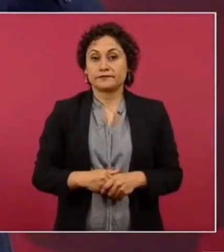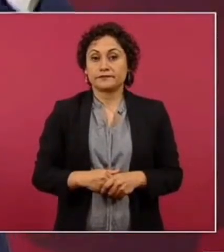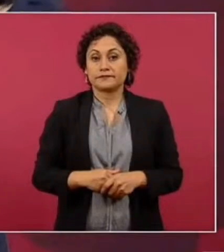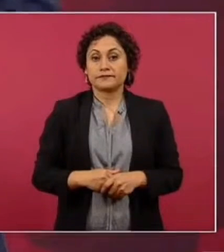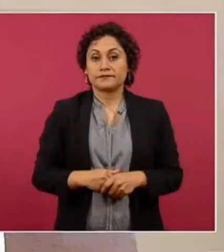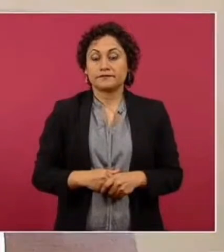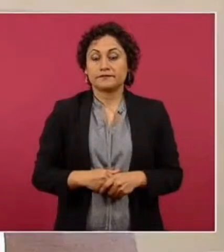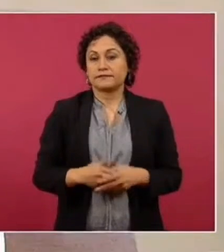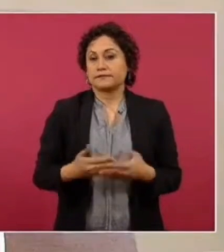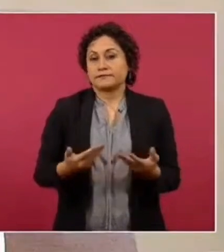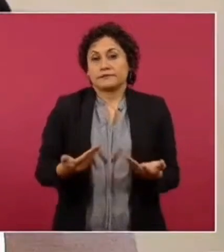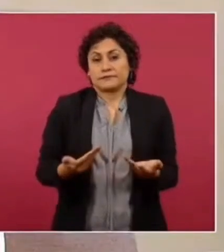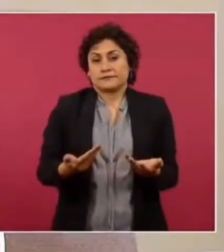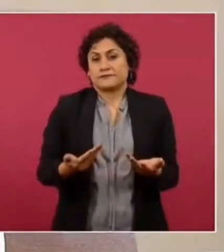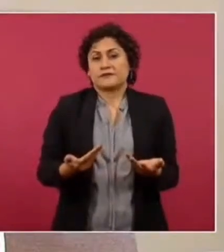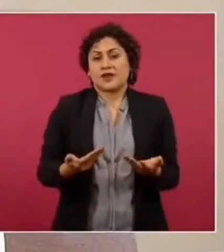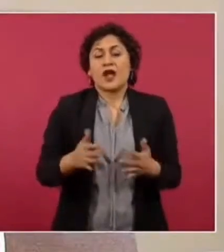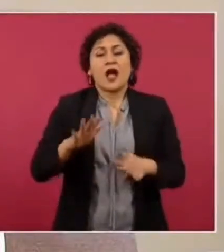inercias